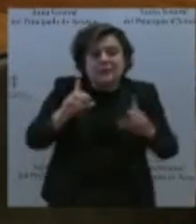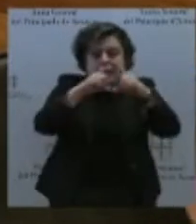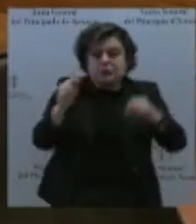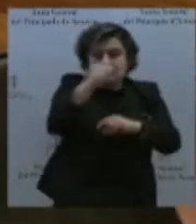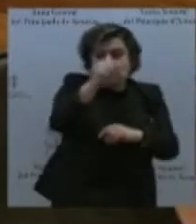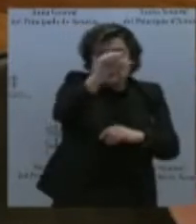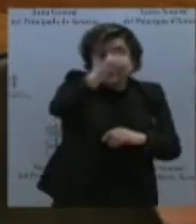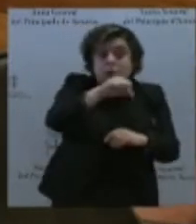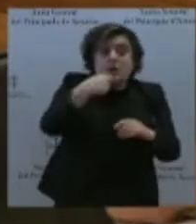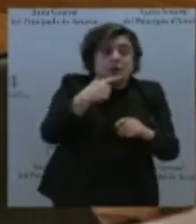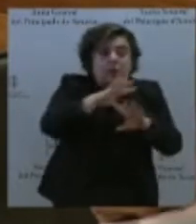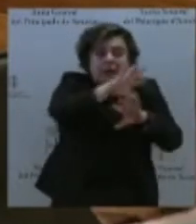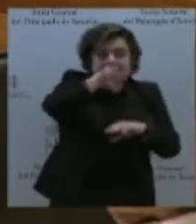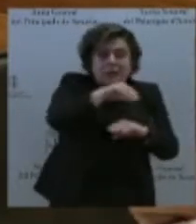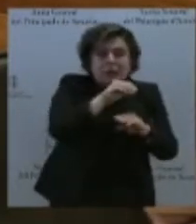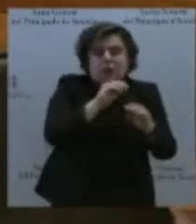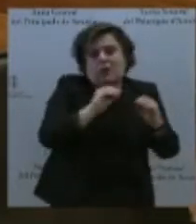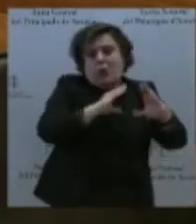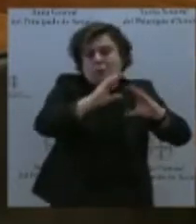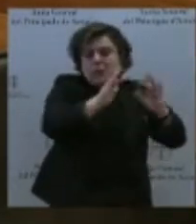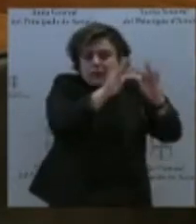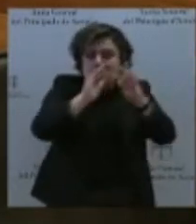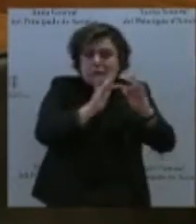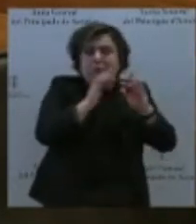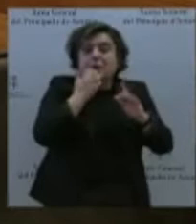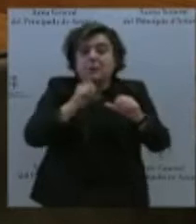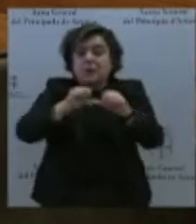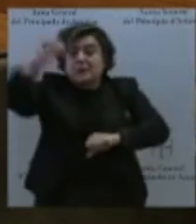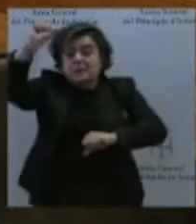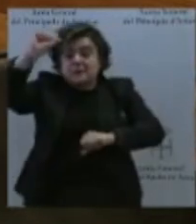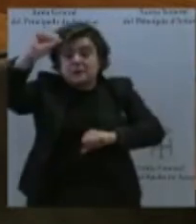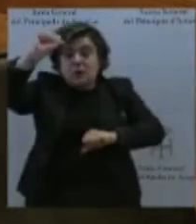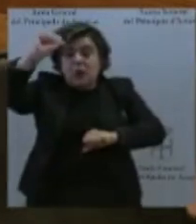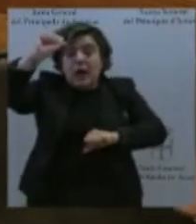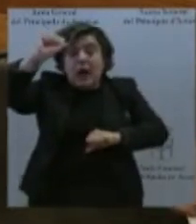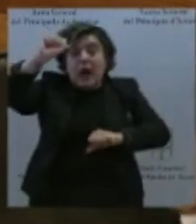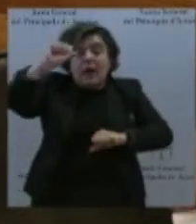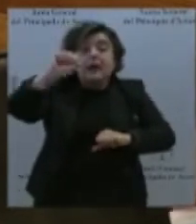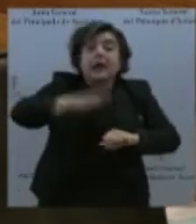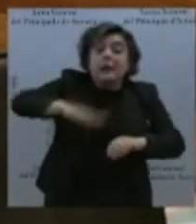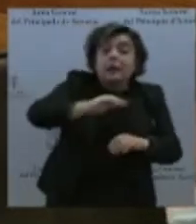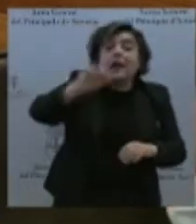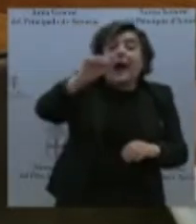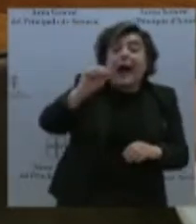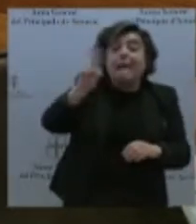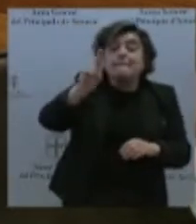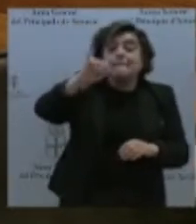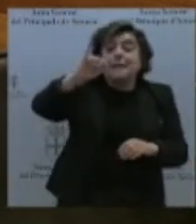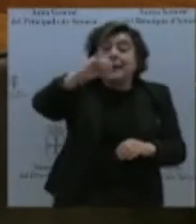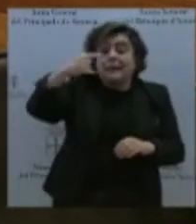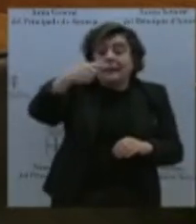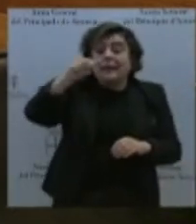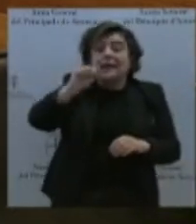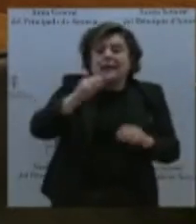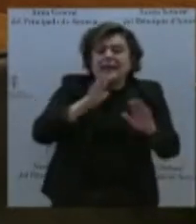de Sisión a Veiga eran casi cinco horas de autobús, quien tenía la paciencia